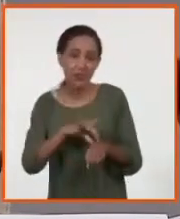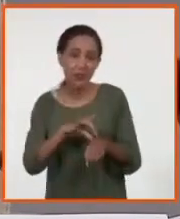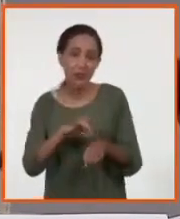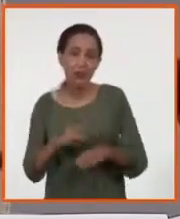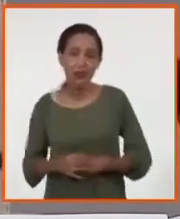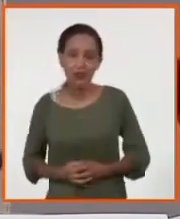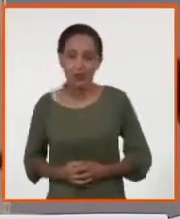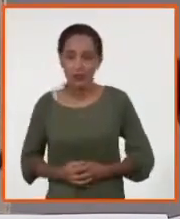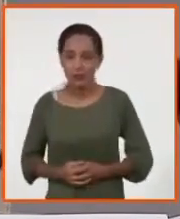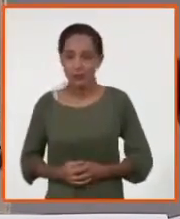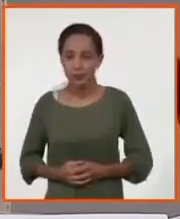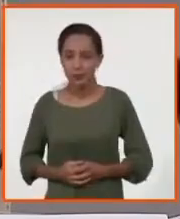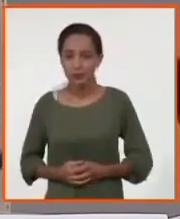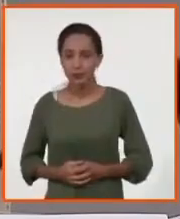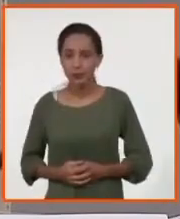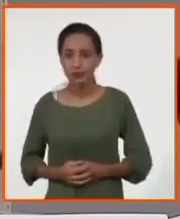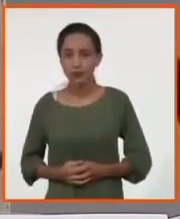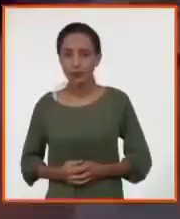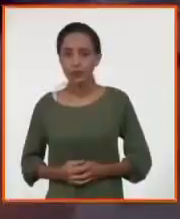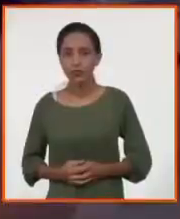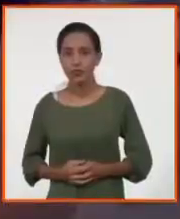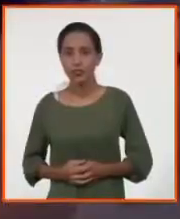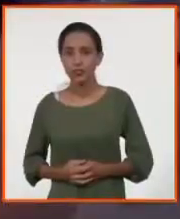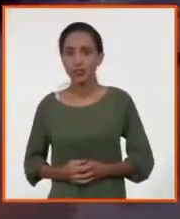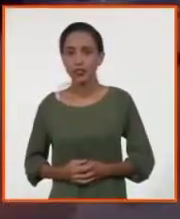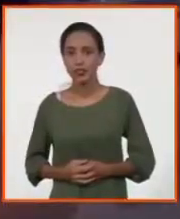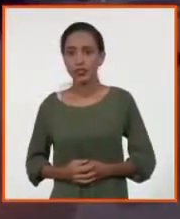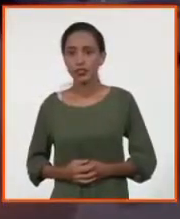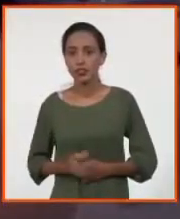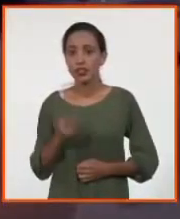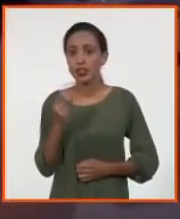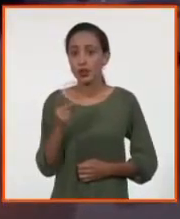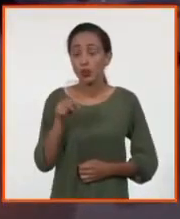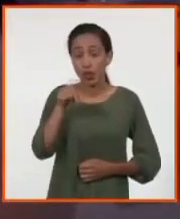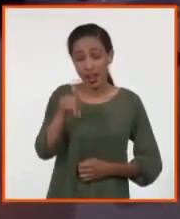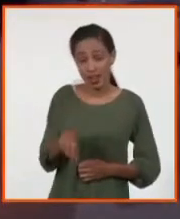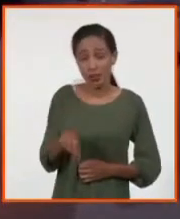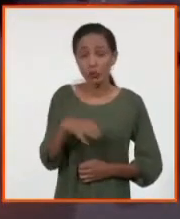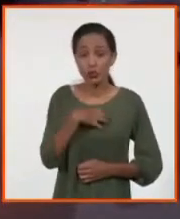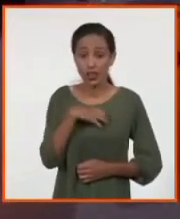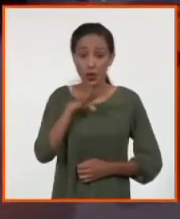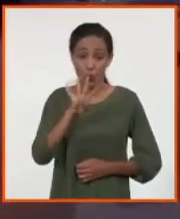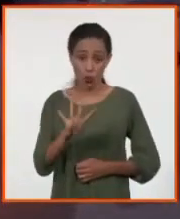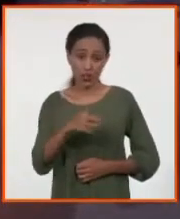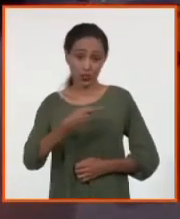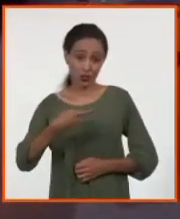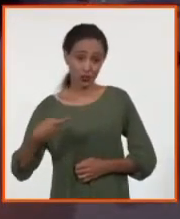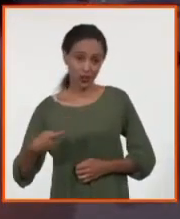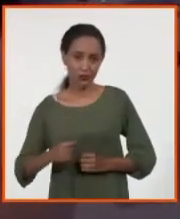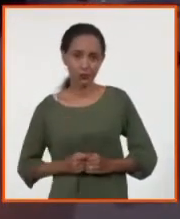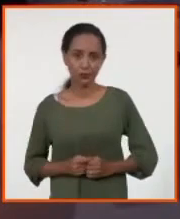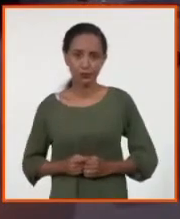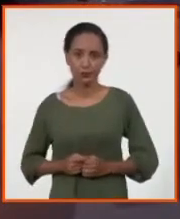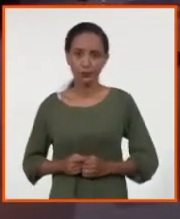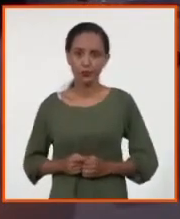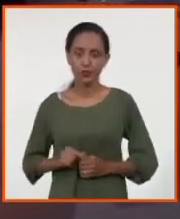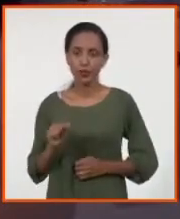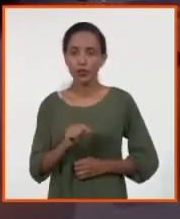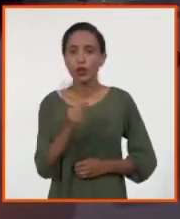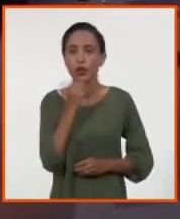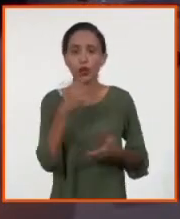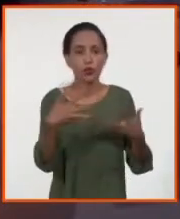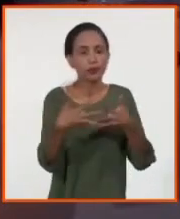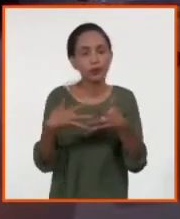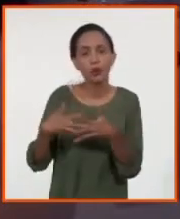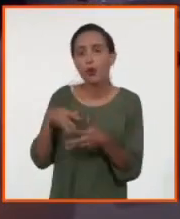la primera. La segunda es que, en ese mecanismo, usted tiene cuatro virus. Empieza a hacer combinaciones. Puede ser 1